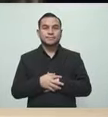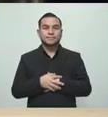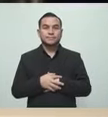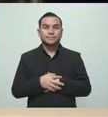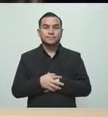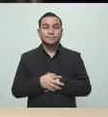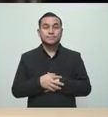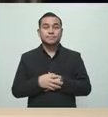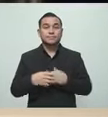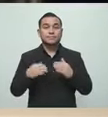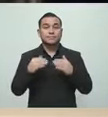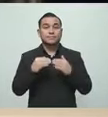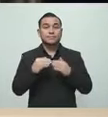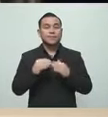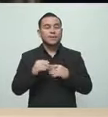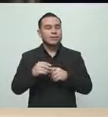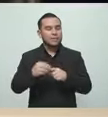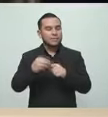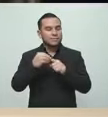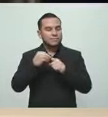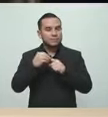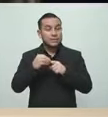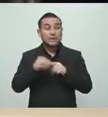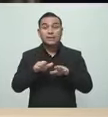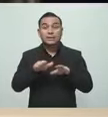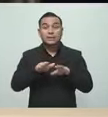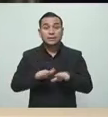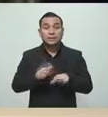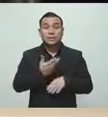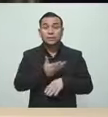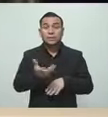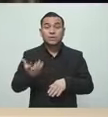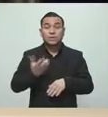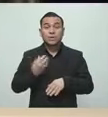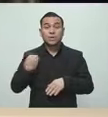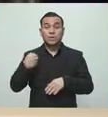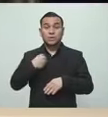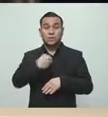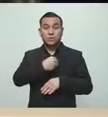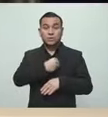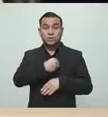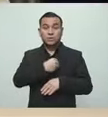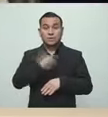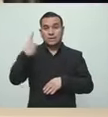También un especial agradecimiento a los doctores por estar acá,